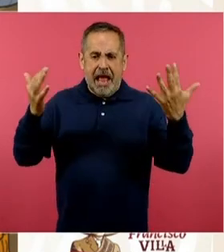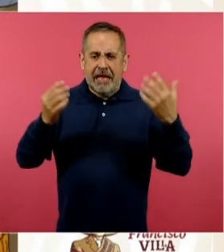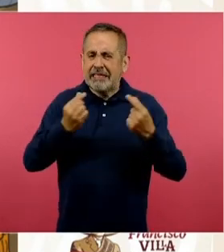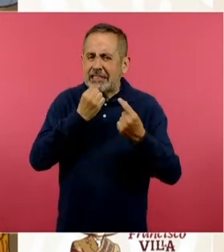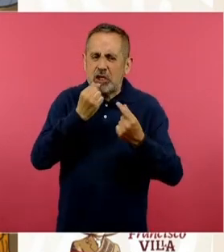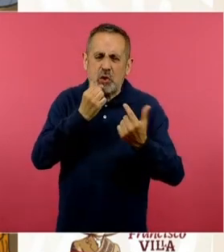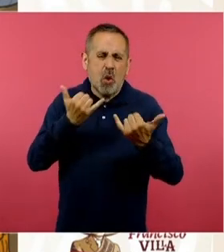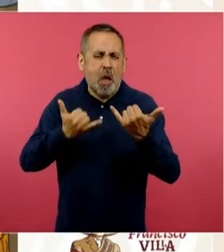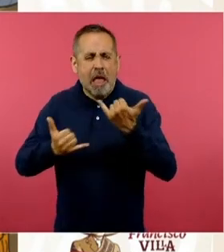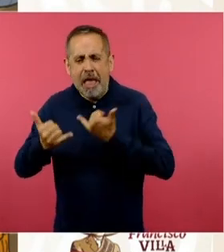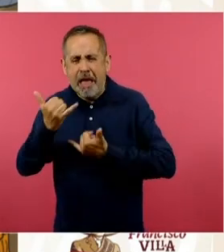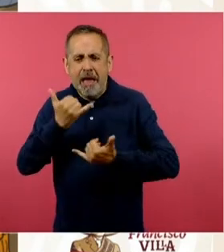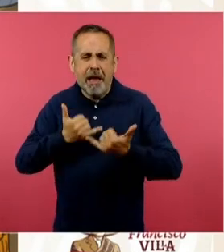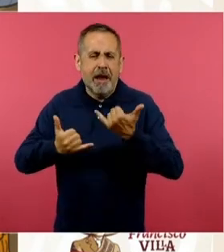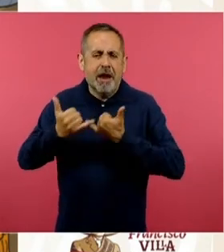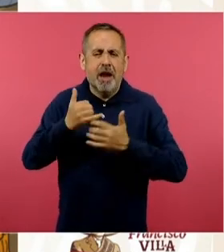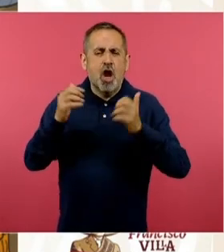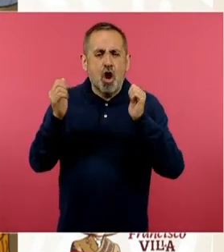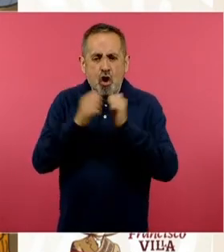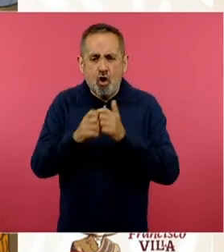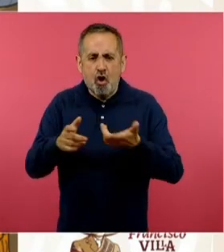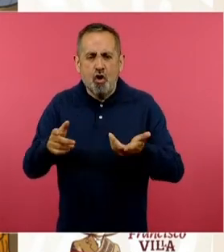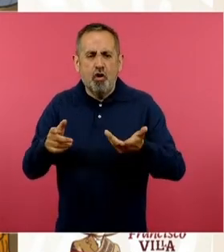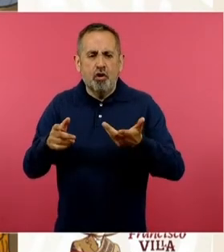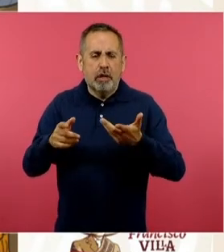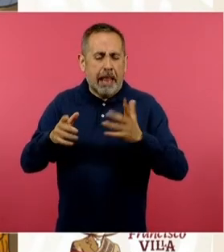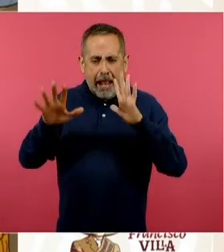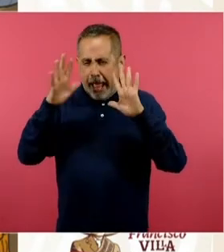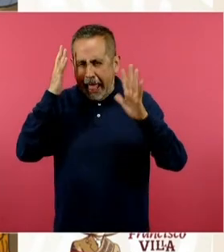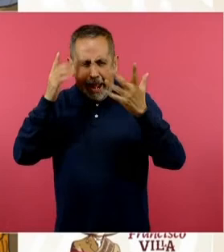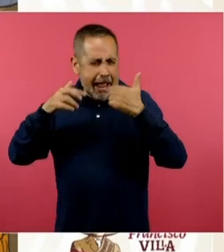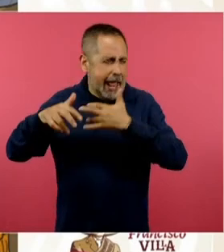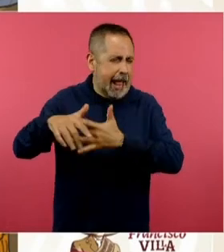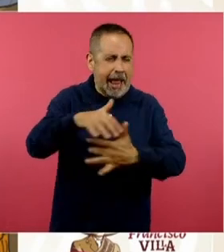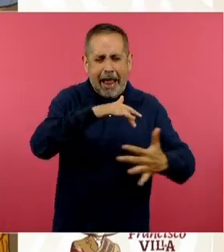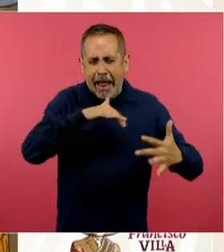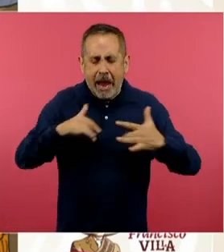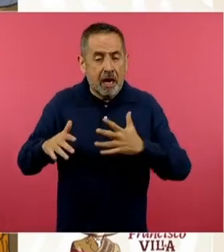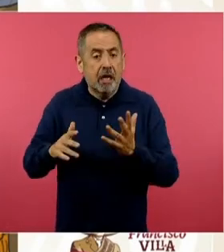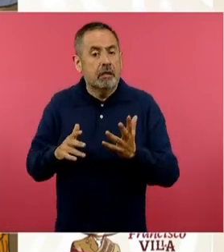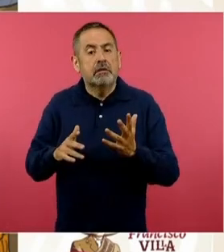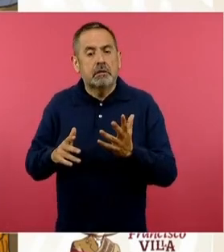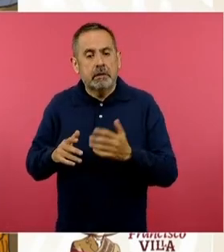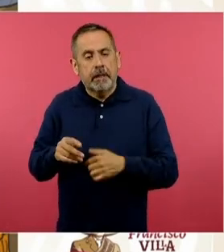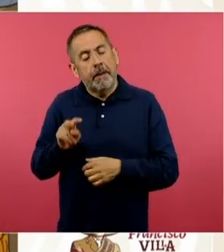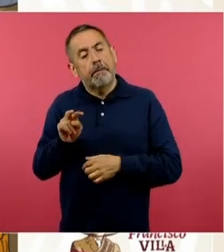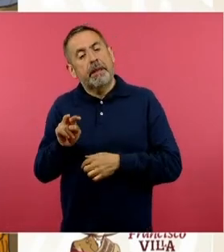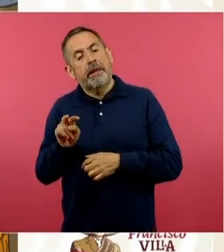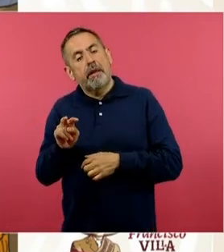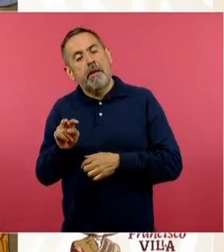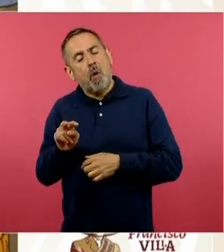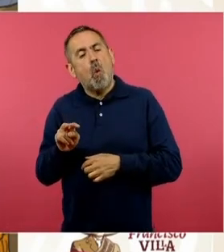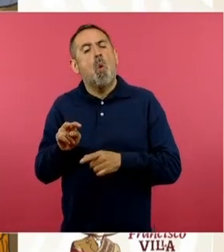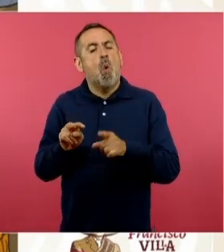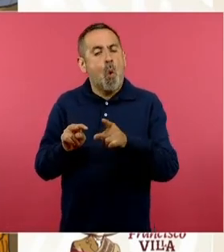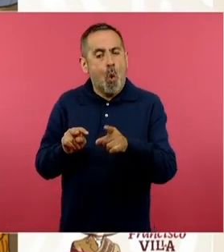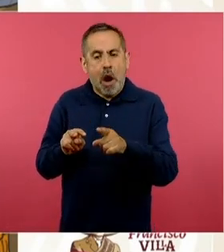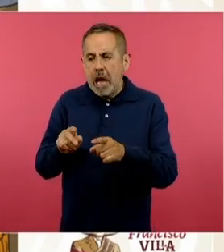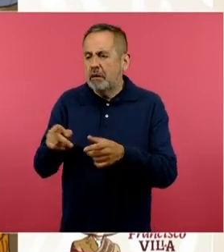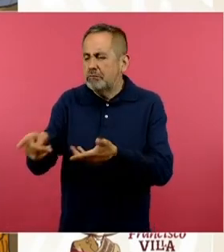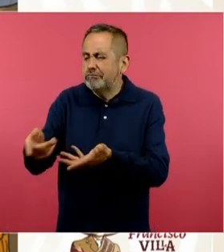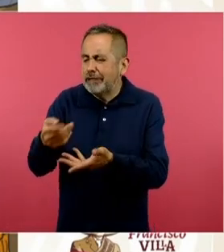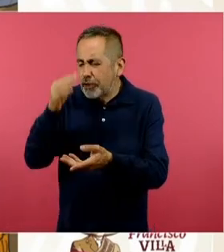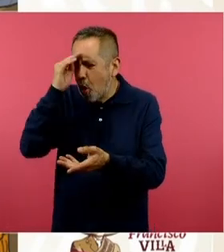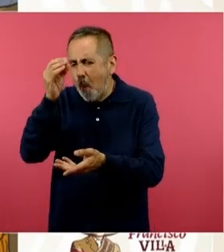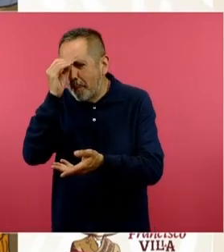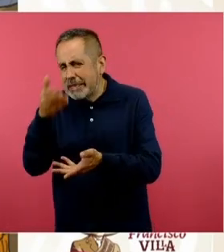jugando, algunos con control, otros sin control, es donde nosotros podemos visualizar y que sea una crítica en casa,